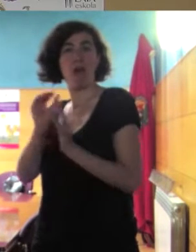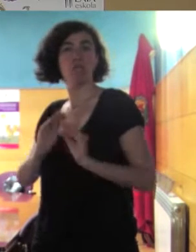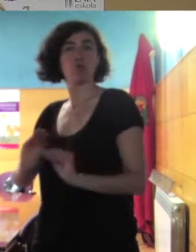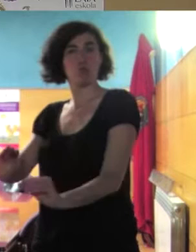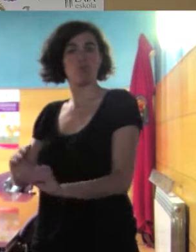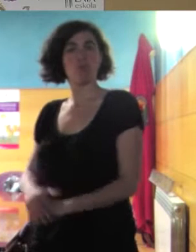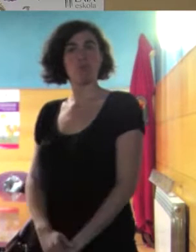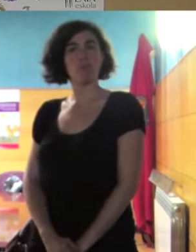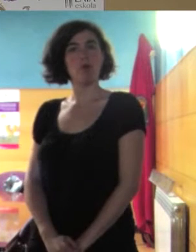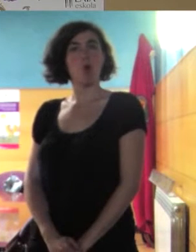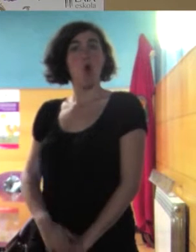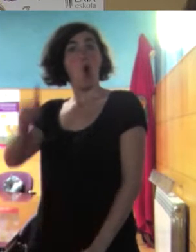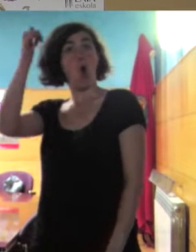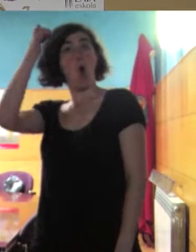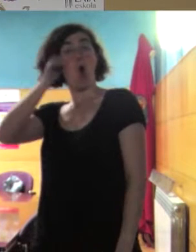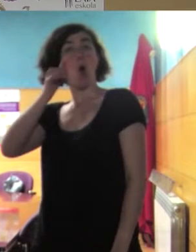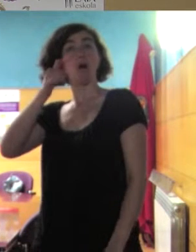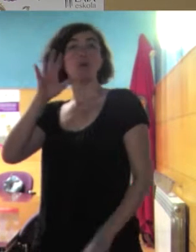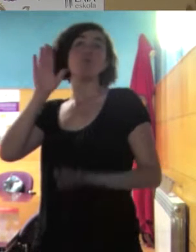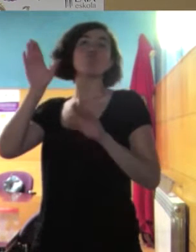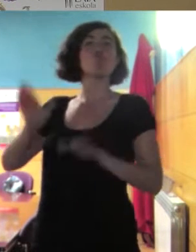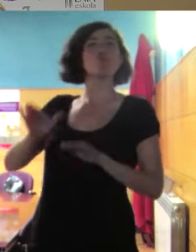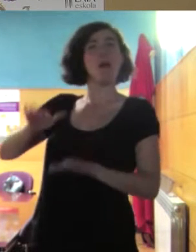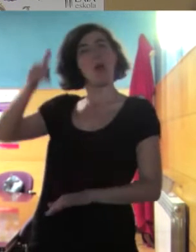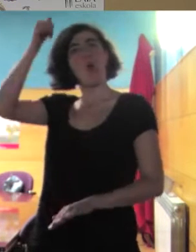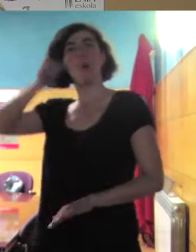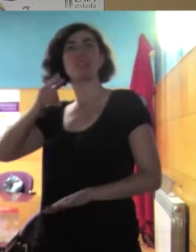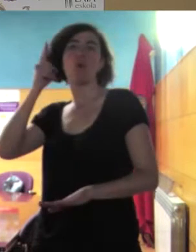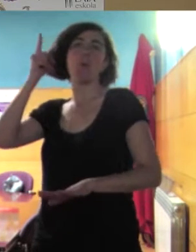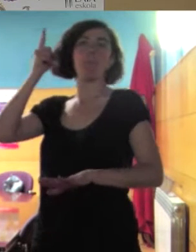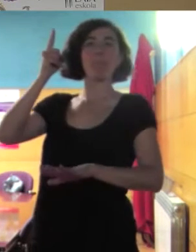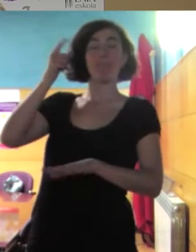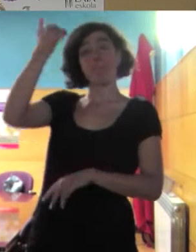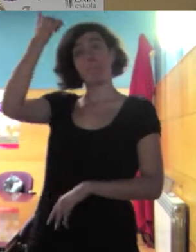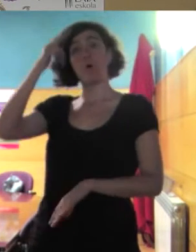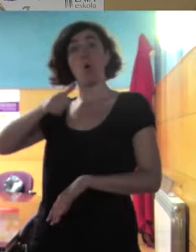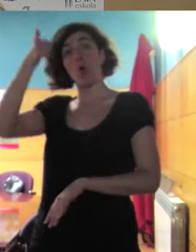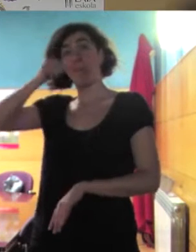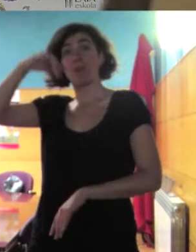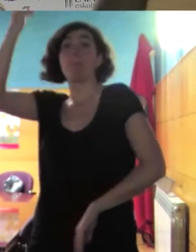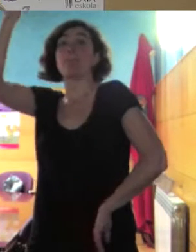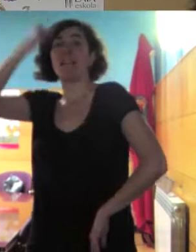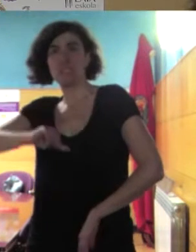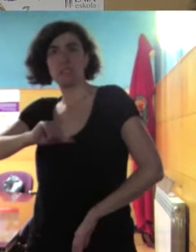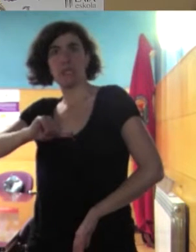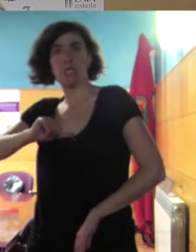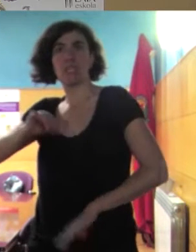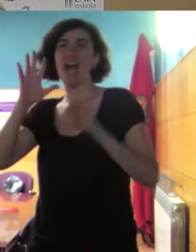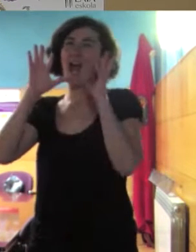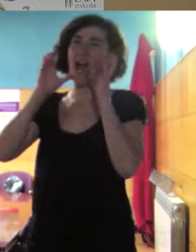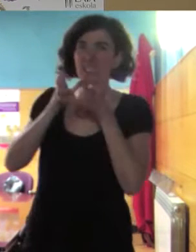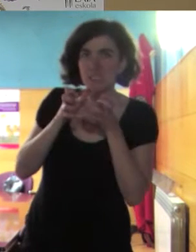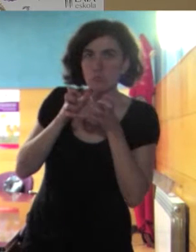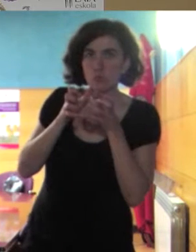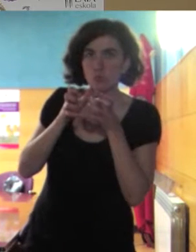los hombres son machistas y son dominadores agresivos podemos decir incluso y